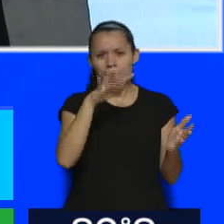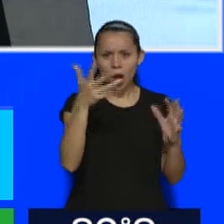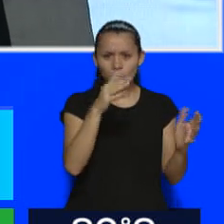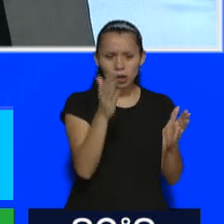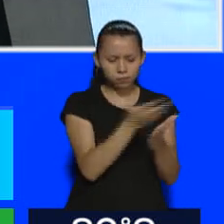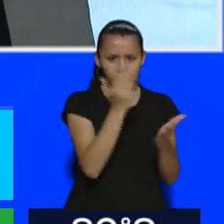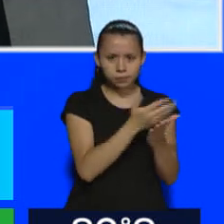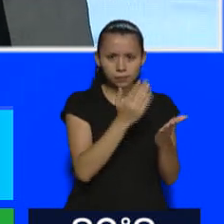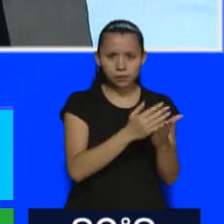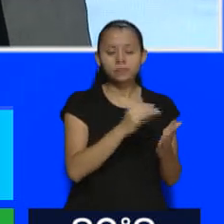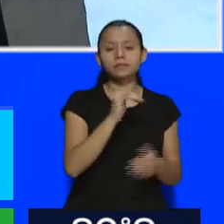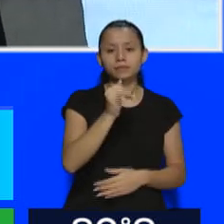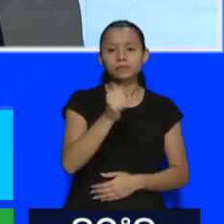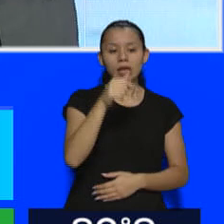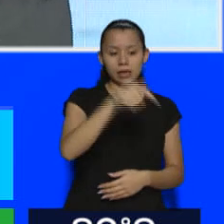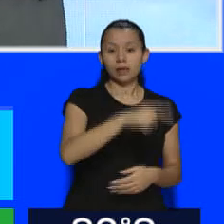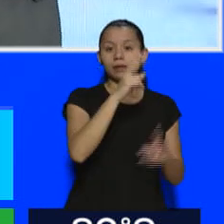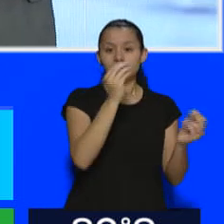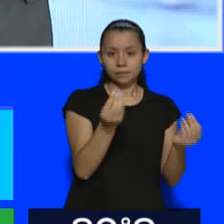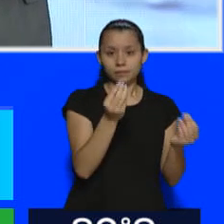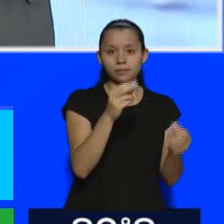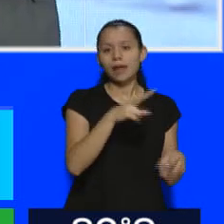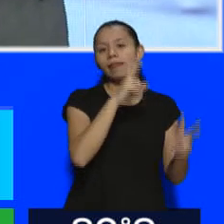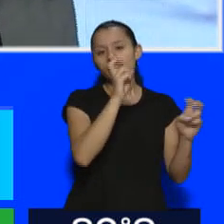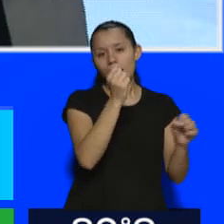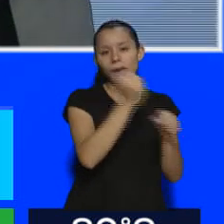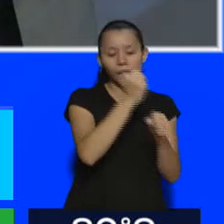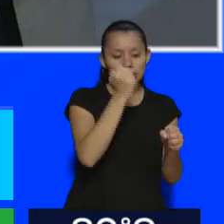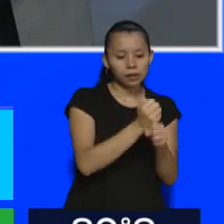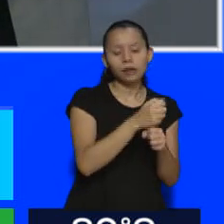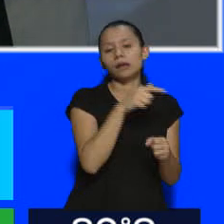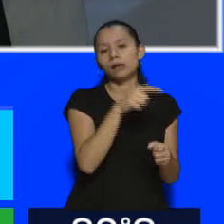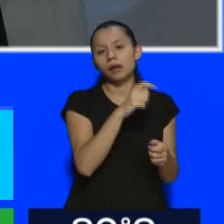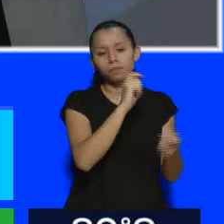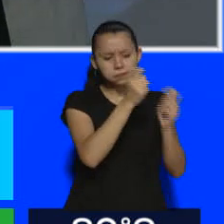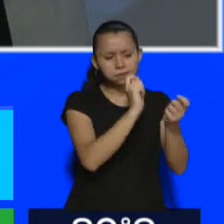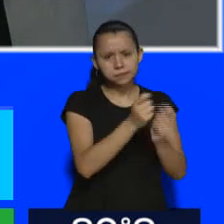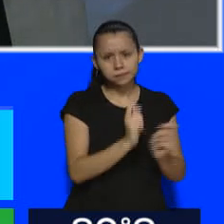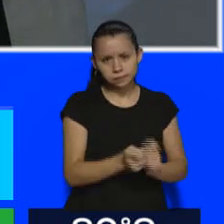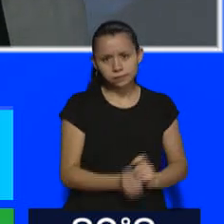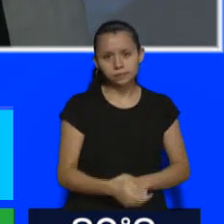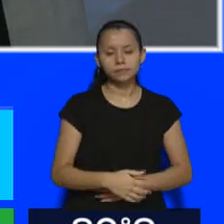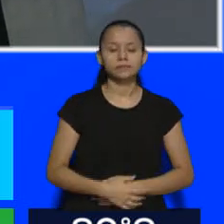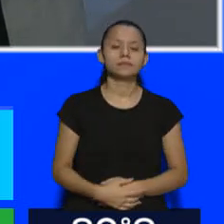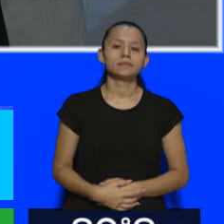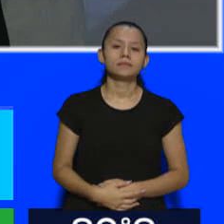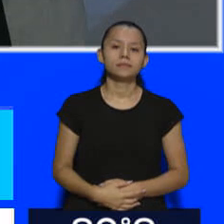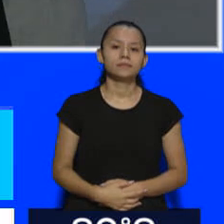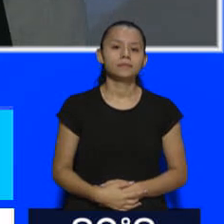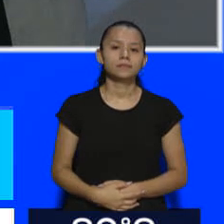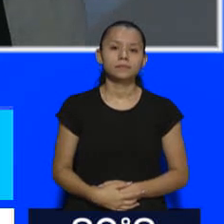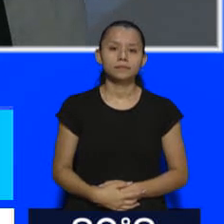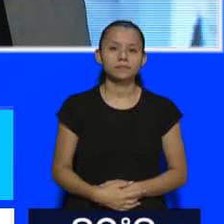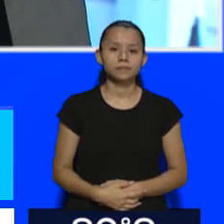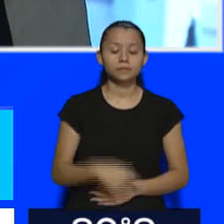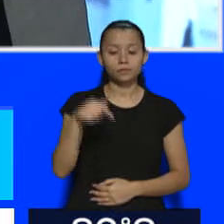Sí, ochenta y tantas páginas que modificaba un montón de aspectos y de marcos jurídicos, entre ellos la relación laboral. Sí. Hoy,